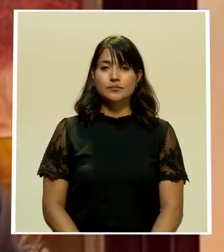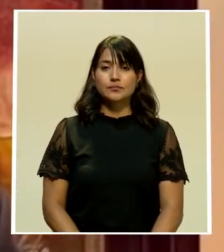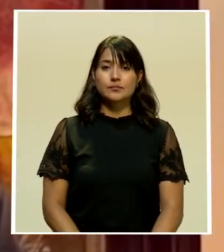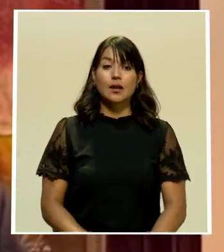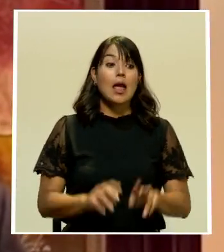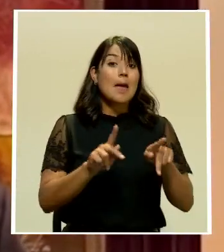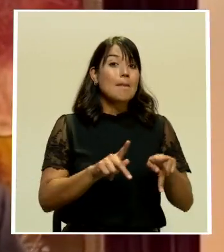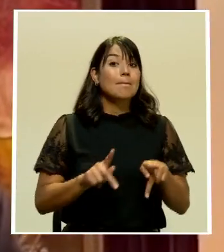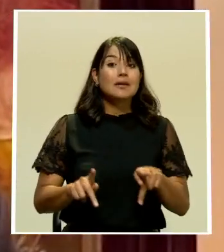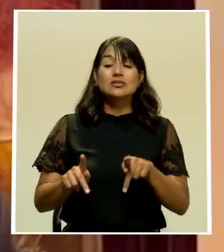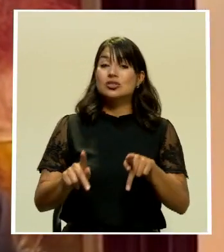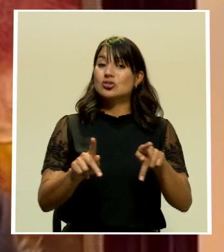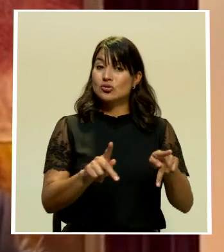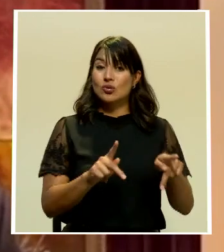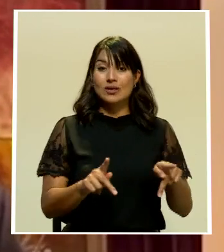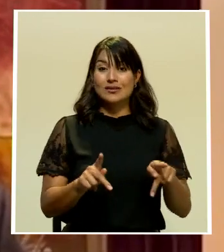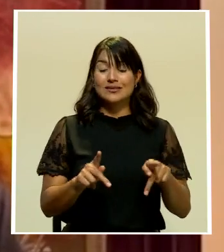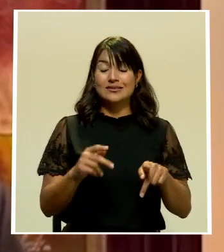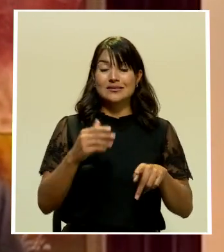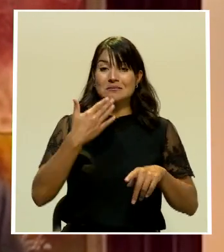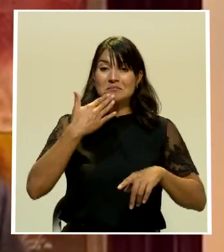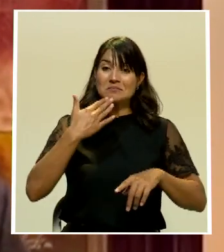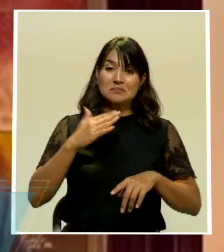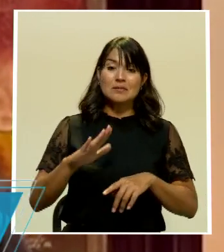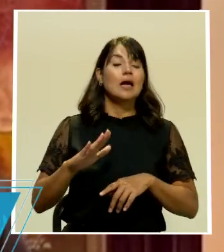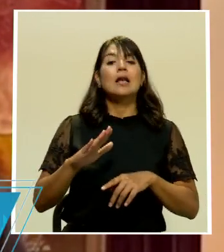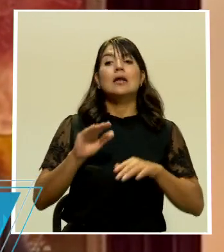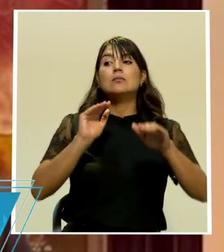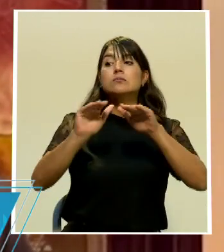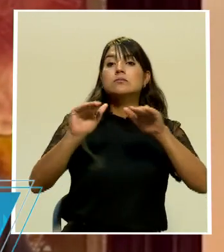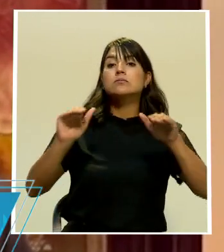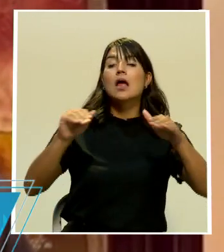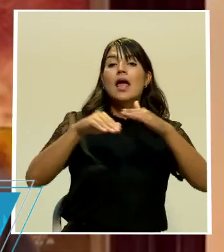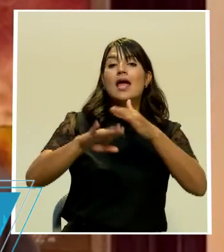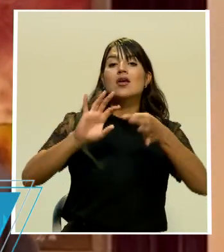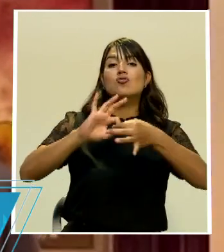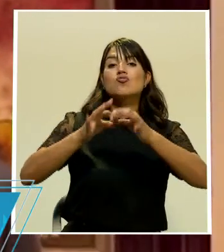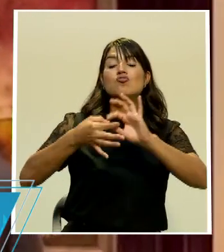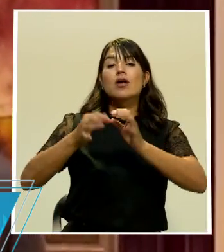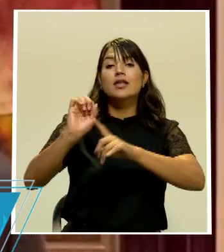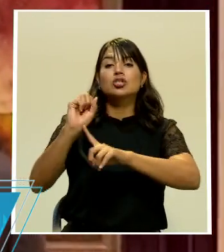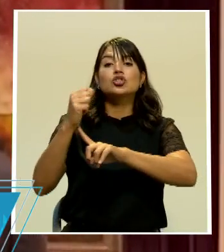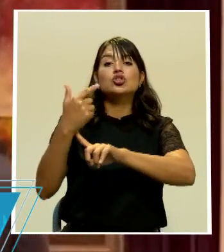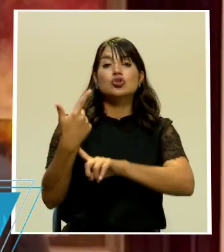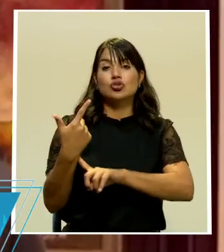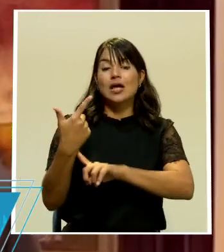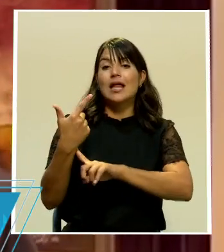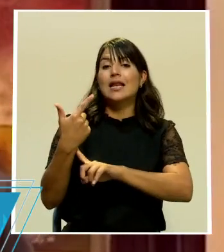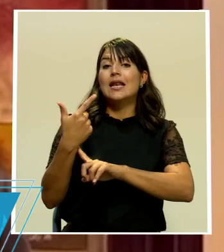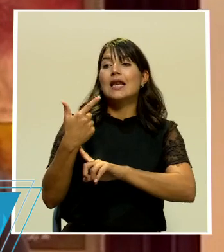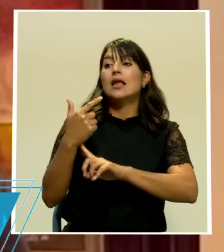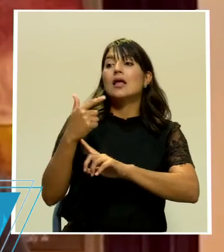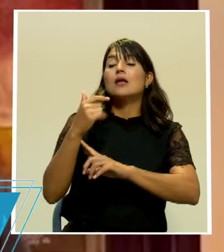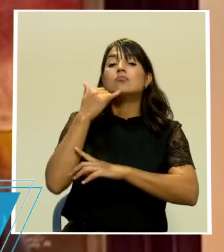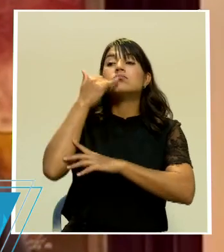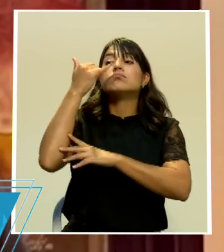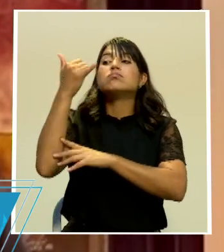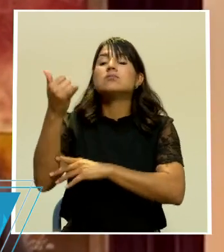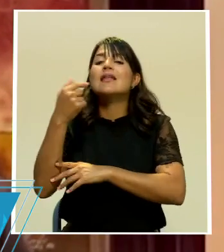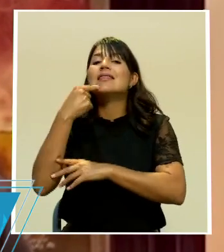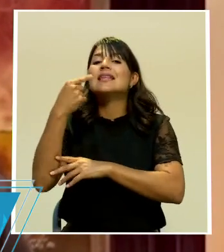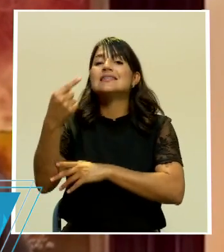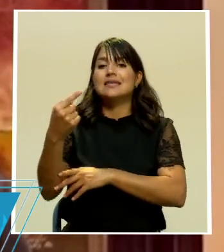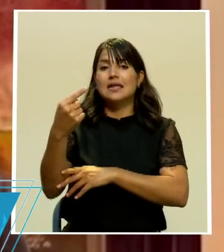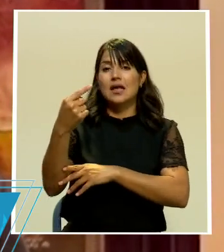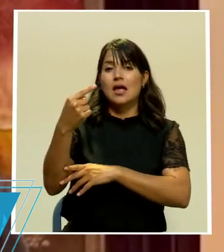Personas inescrupulosas anuncian en redes sociales plataformas falsas para estafar a personas beneficiaria de los programas